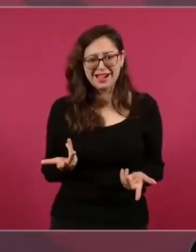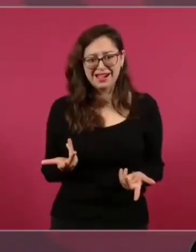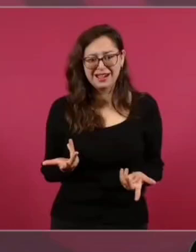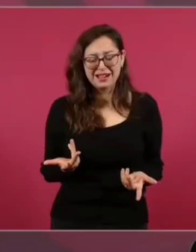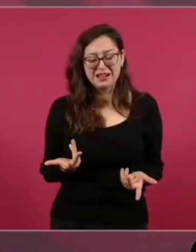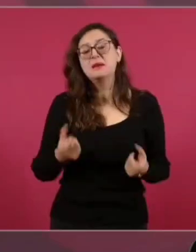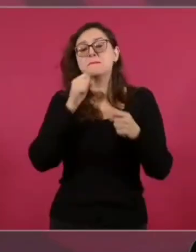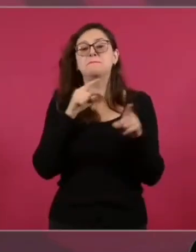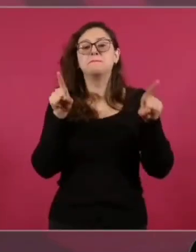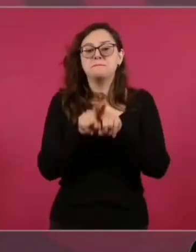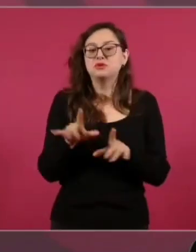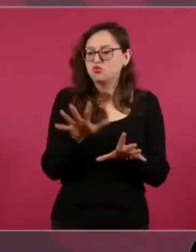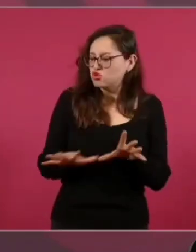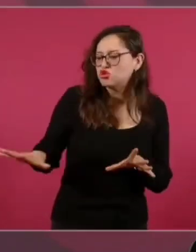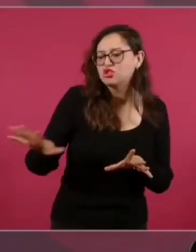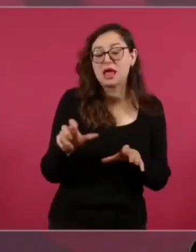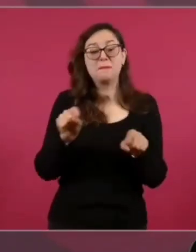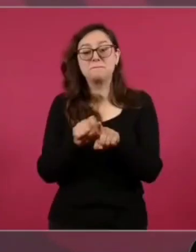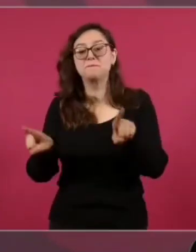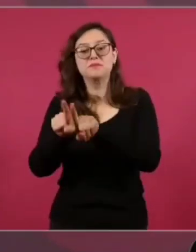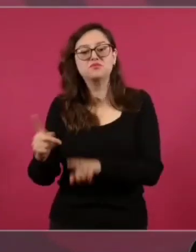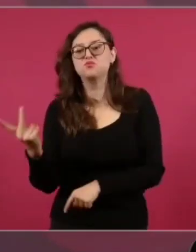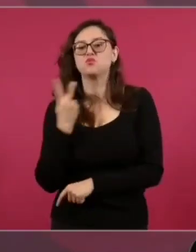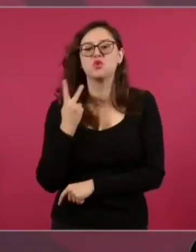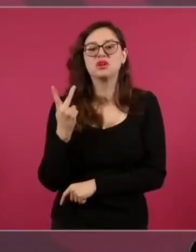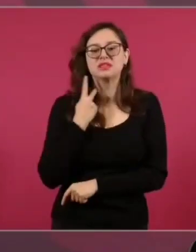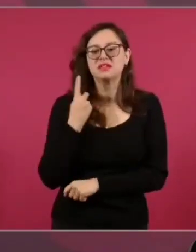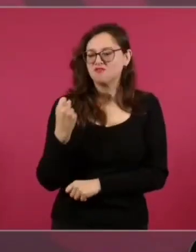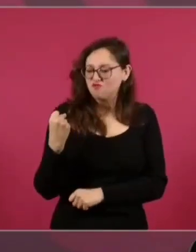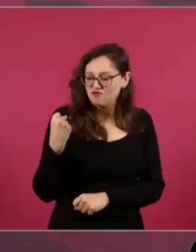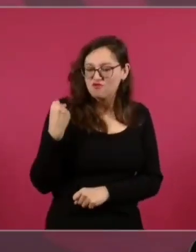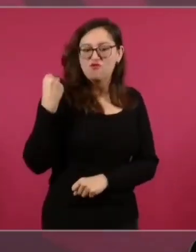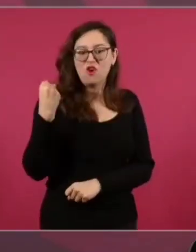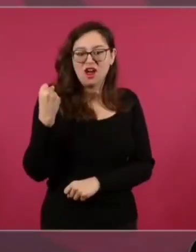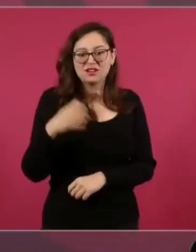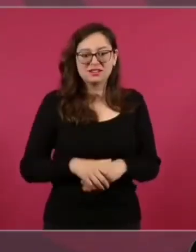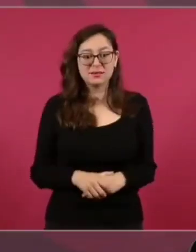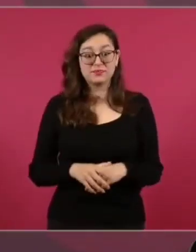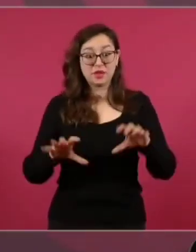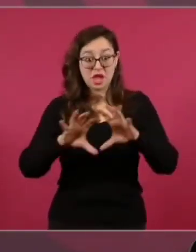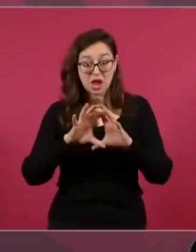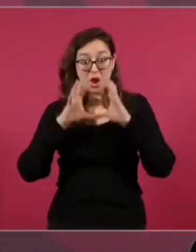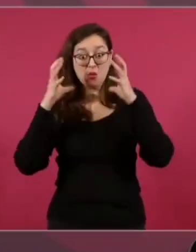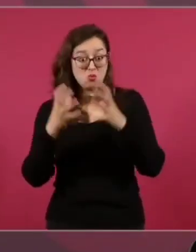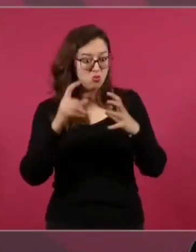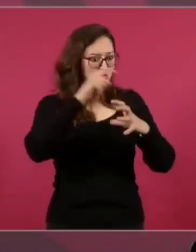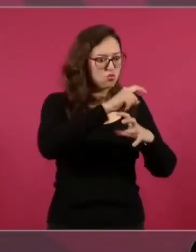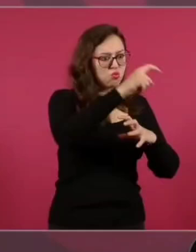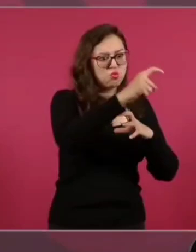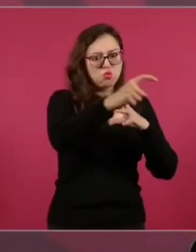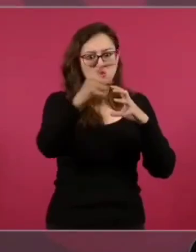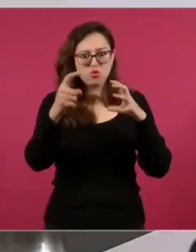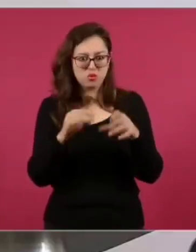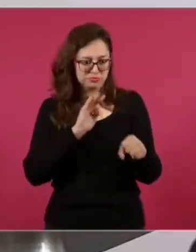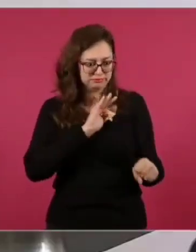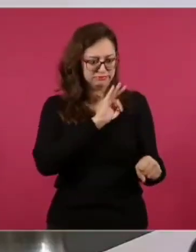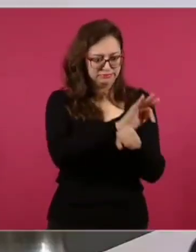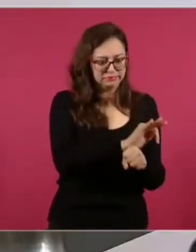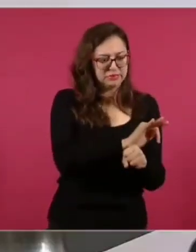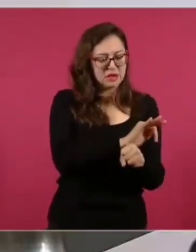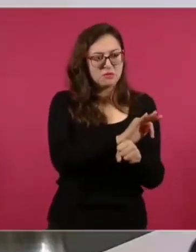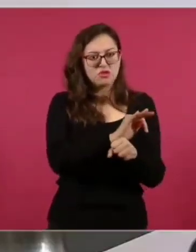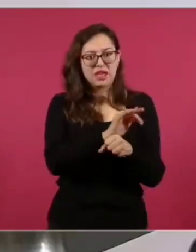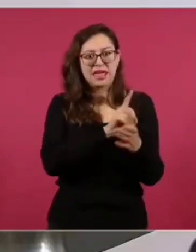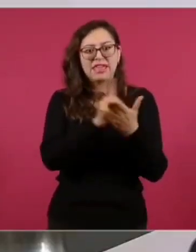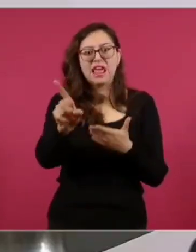en lo social, lo mismo en lo político. La primera revolución social del siglo XX en el